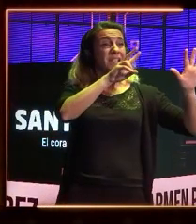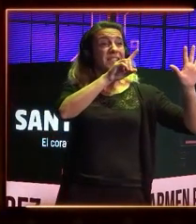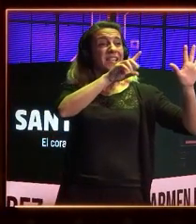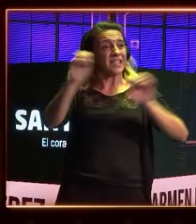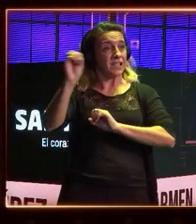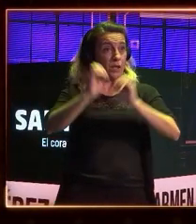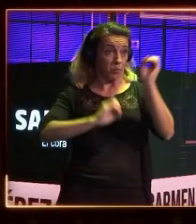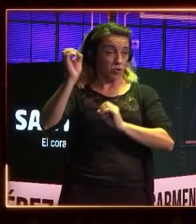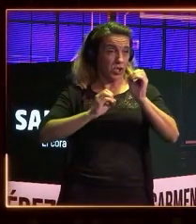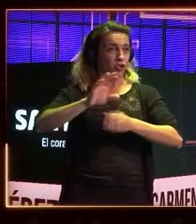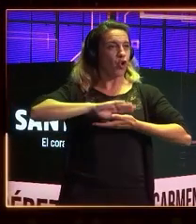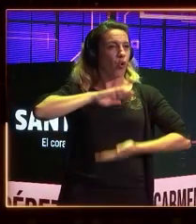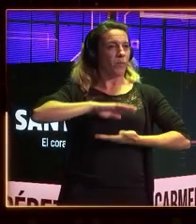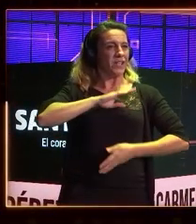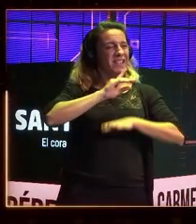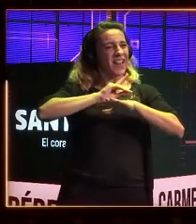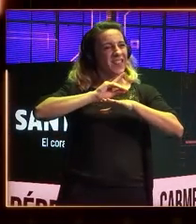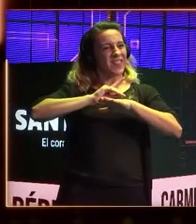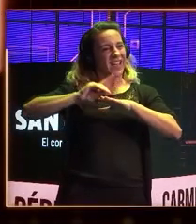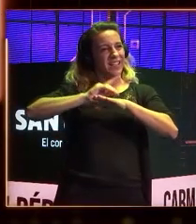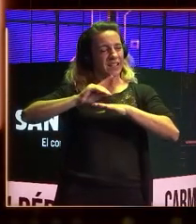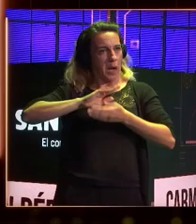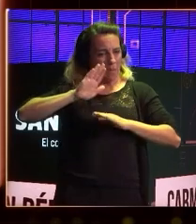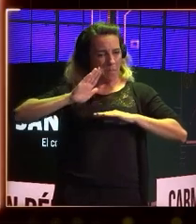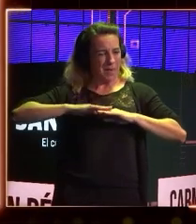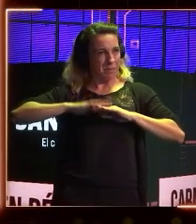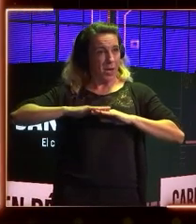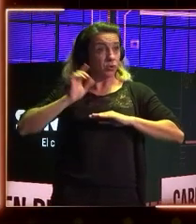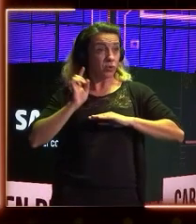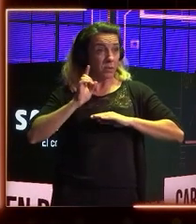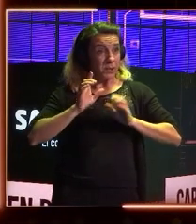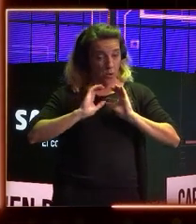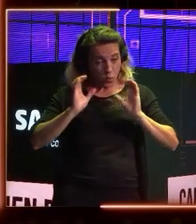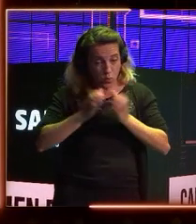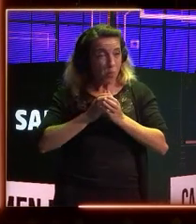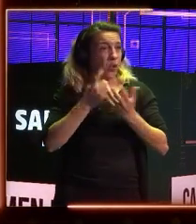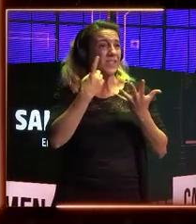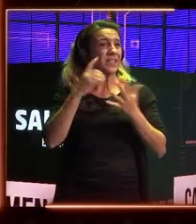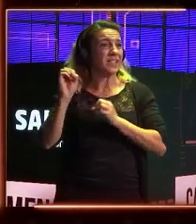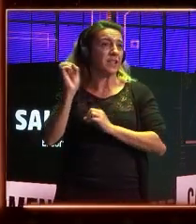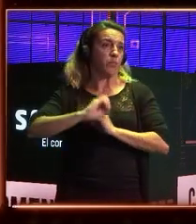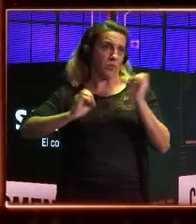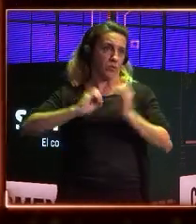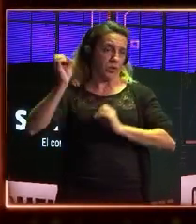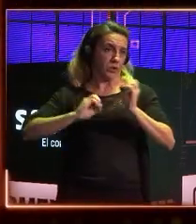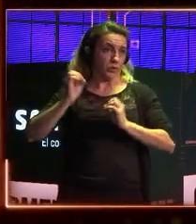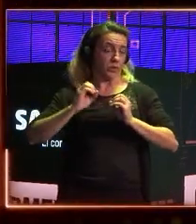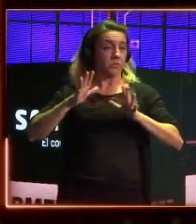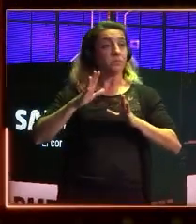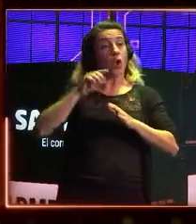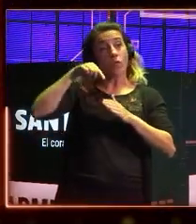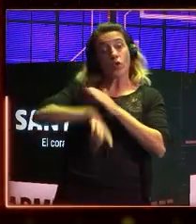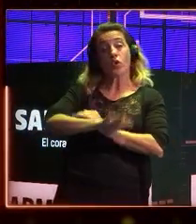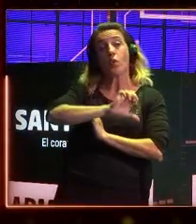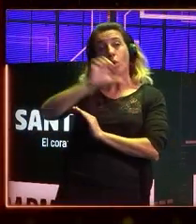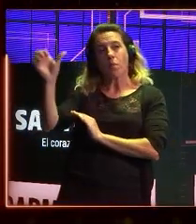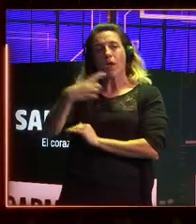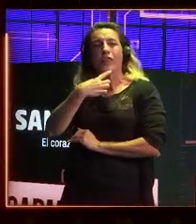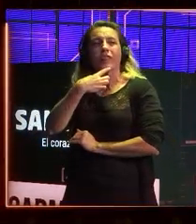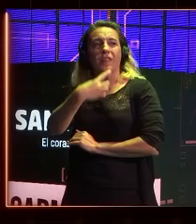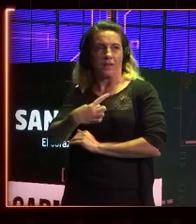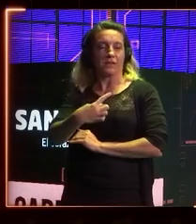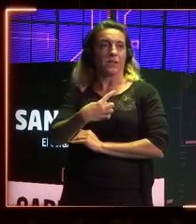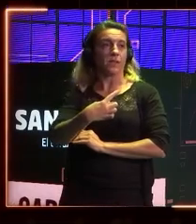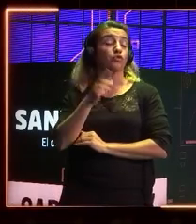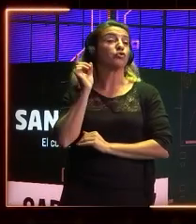mínimas. Solo el 60% de la población. Sin embargo, el Fondo Europeo nos establece que